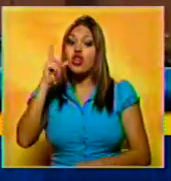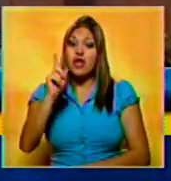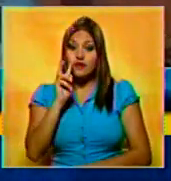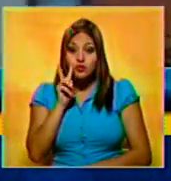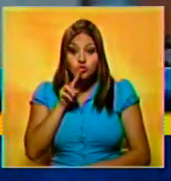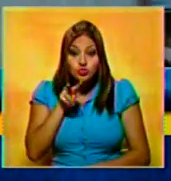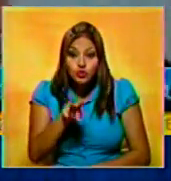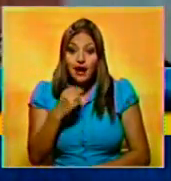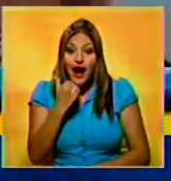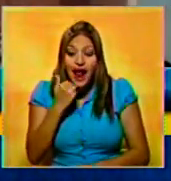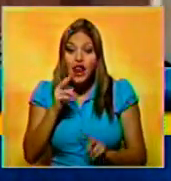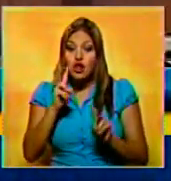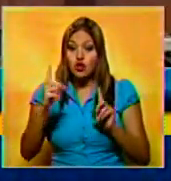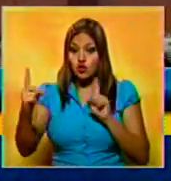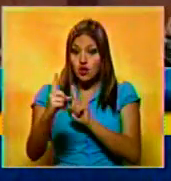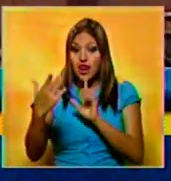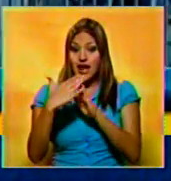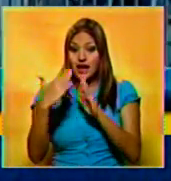si encuentran algunos cerca de sus viviendas.